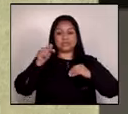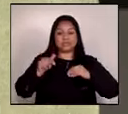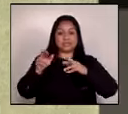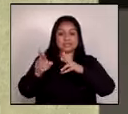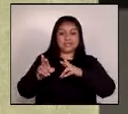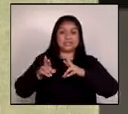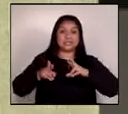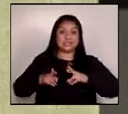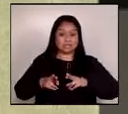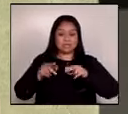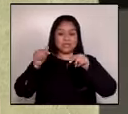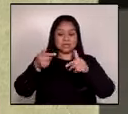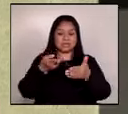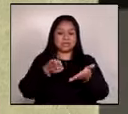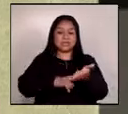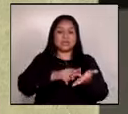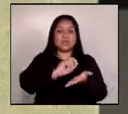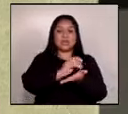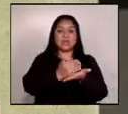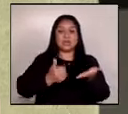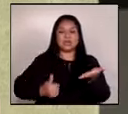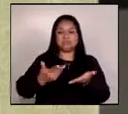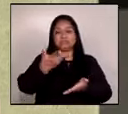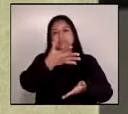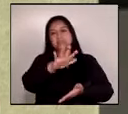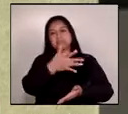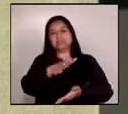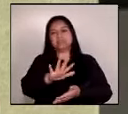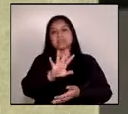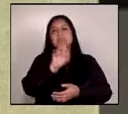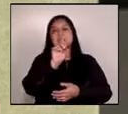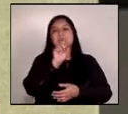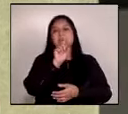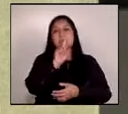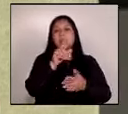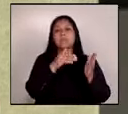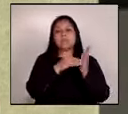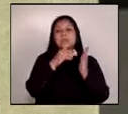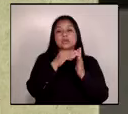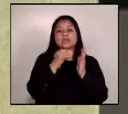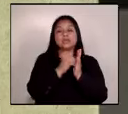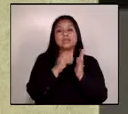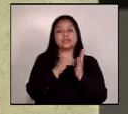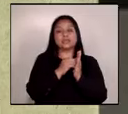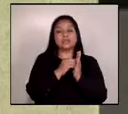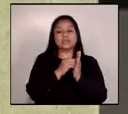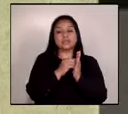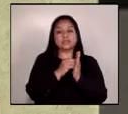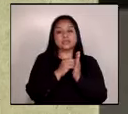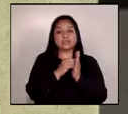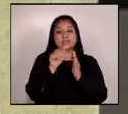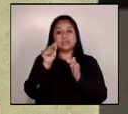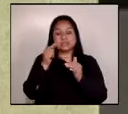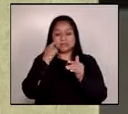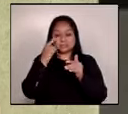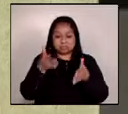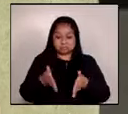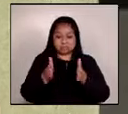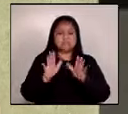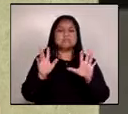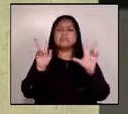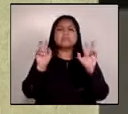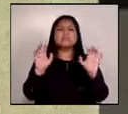este contrato de aproximadamente casi un millón de quetzales en el cual consistía